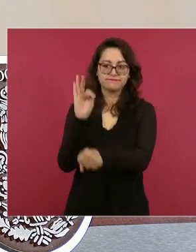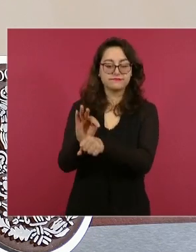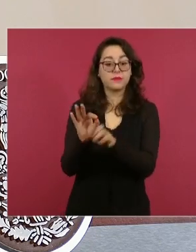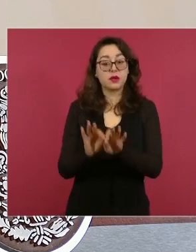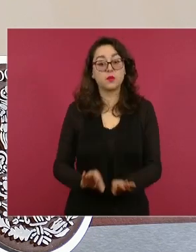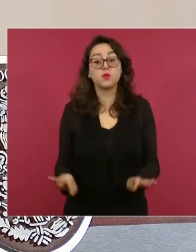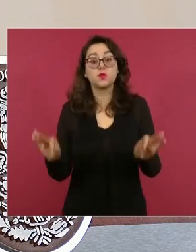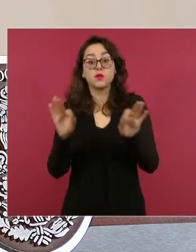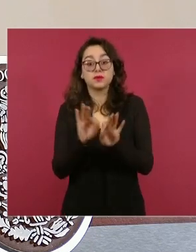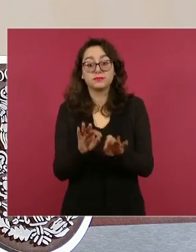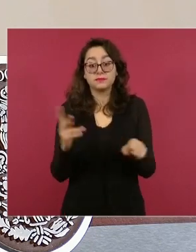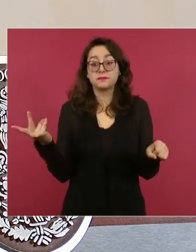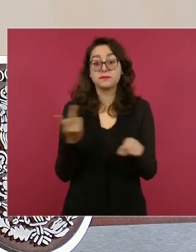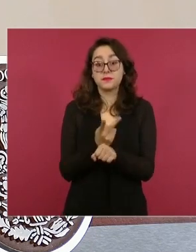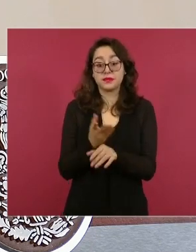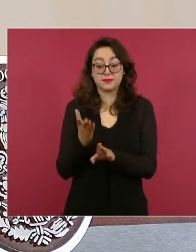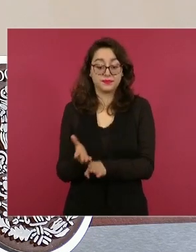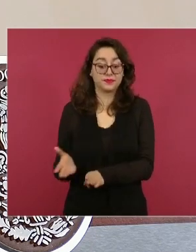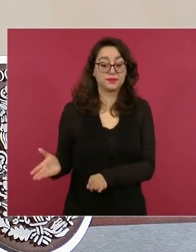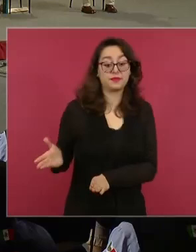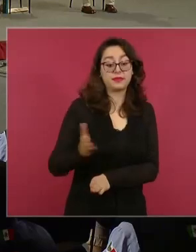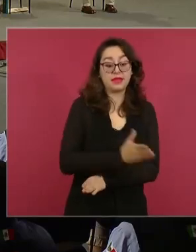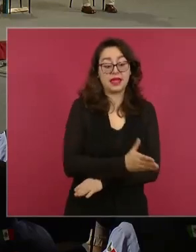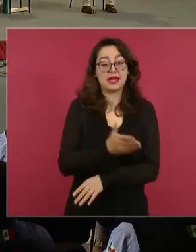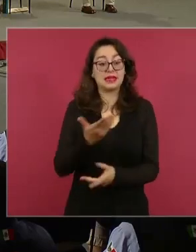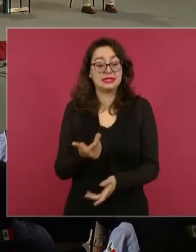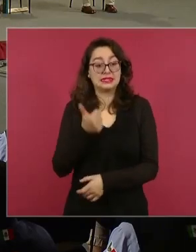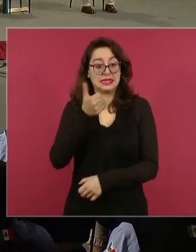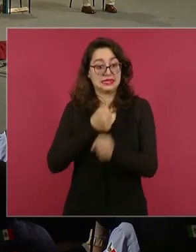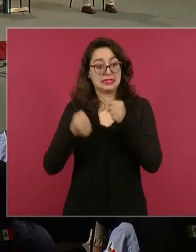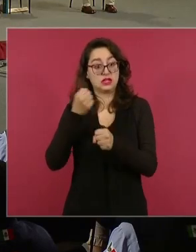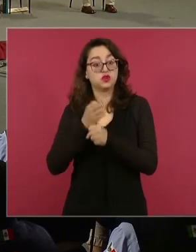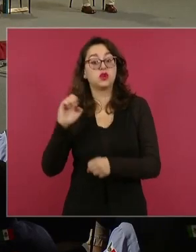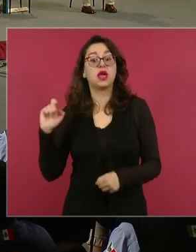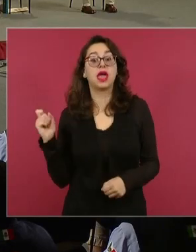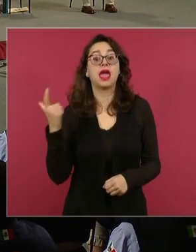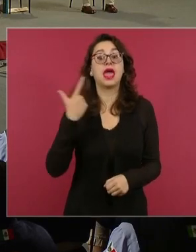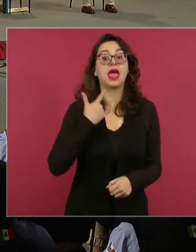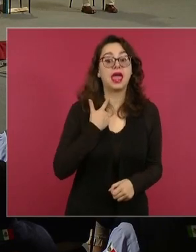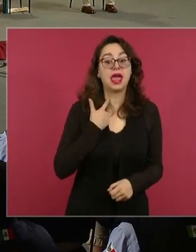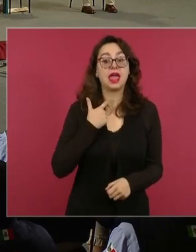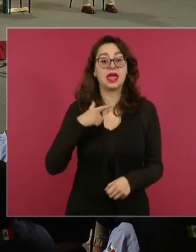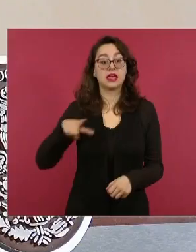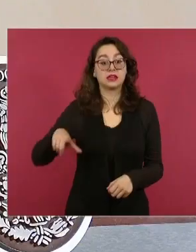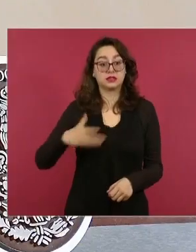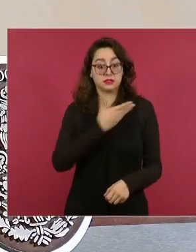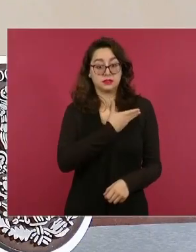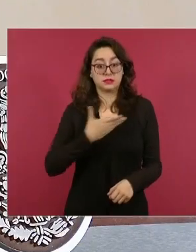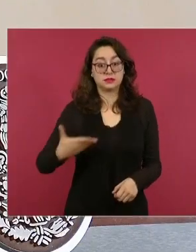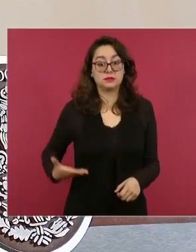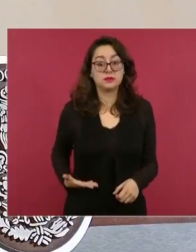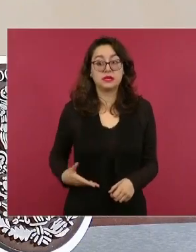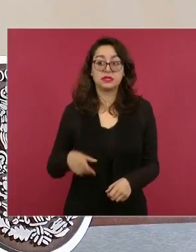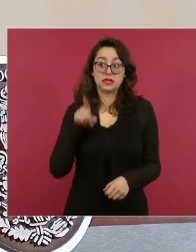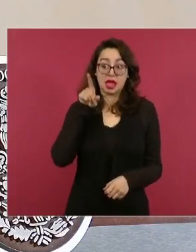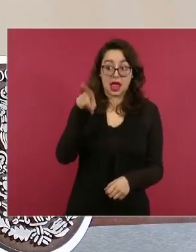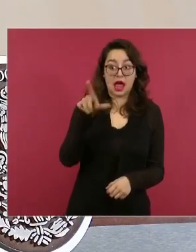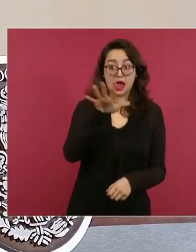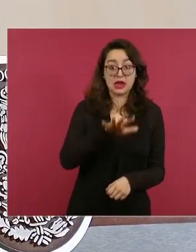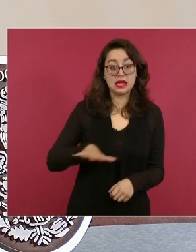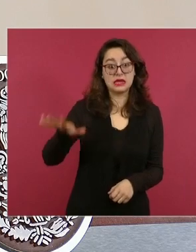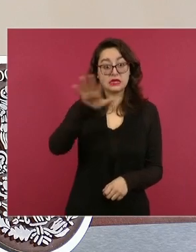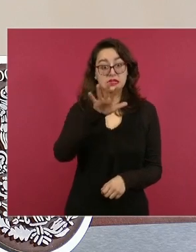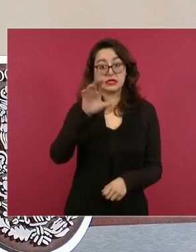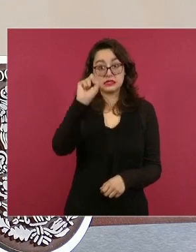destruyen lo que es Cerro San Pedro, la minera San Javier y Cerro San Pedro era un símbolo justo